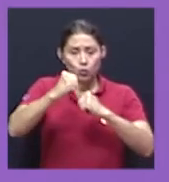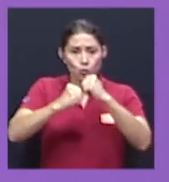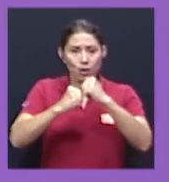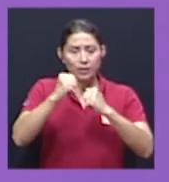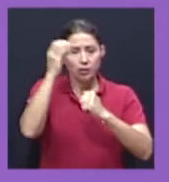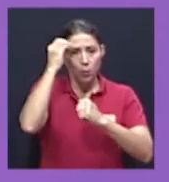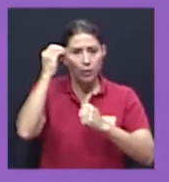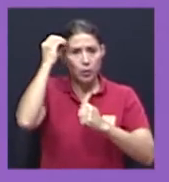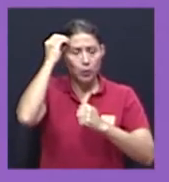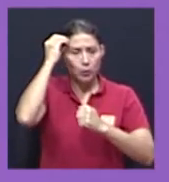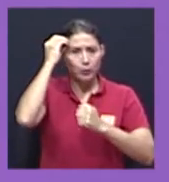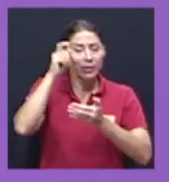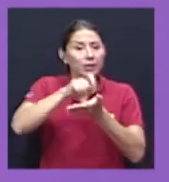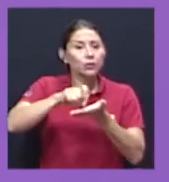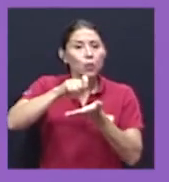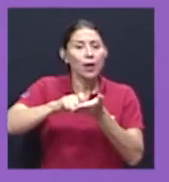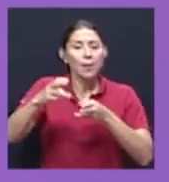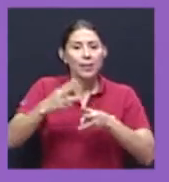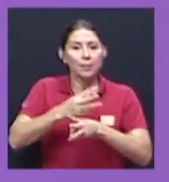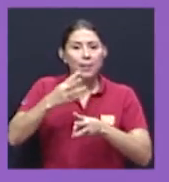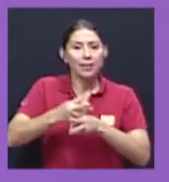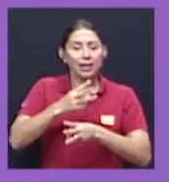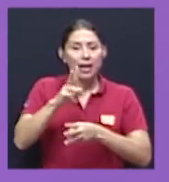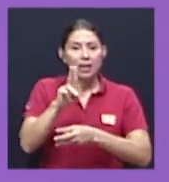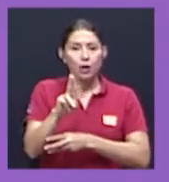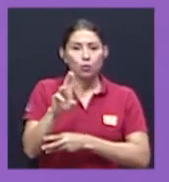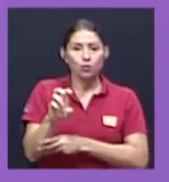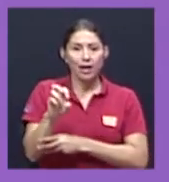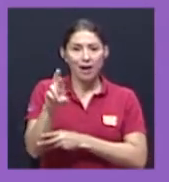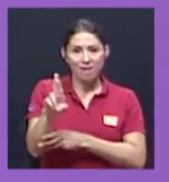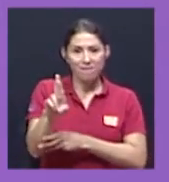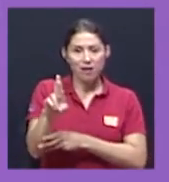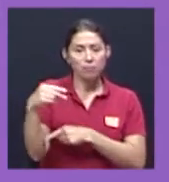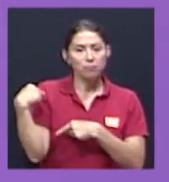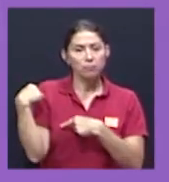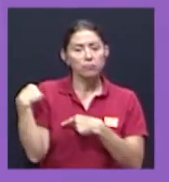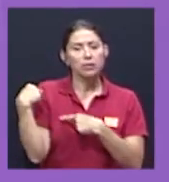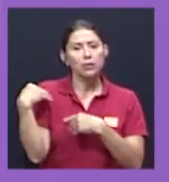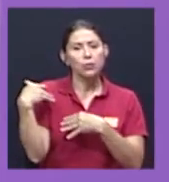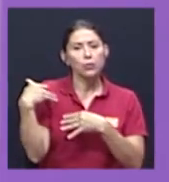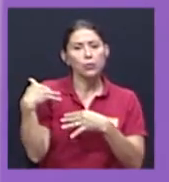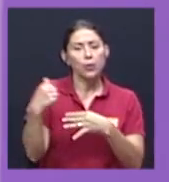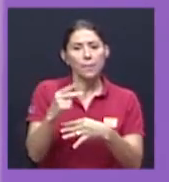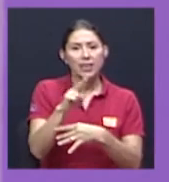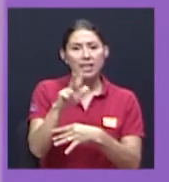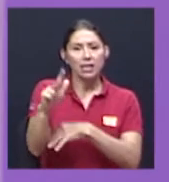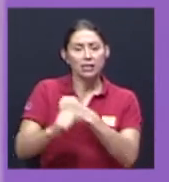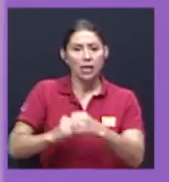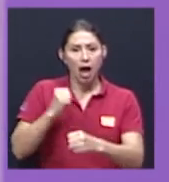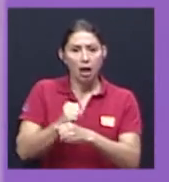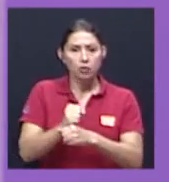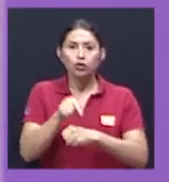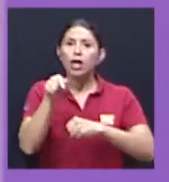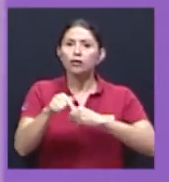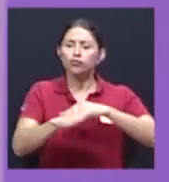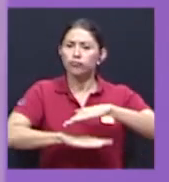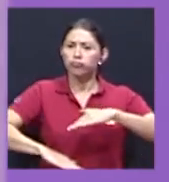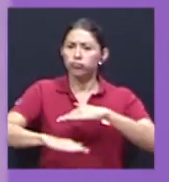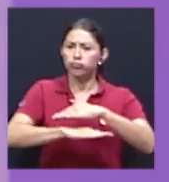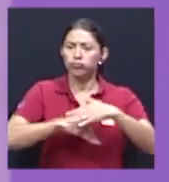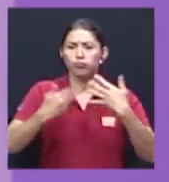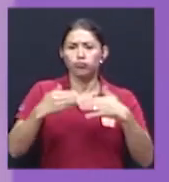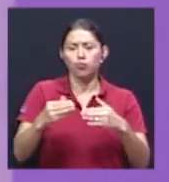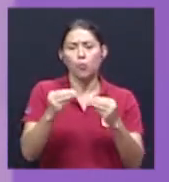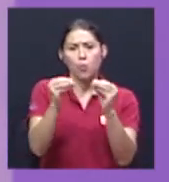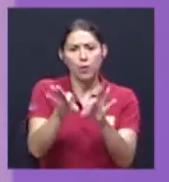UCR, que se realizó por 23 años. Y eso sienta un precedente muy importante en términos estadísticos